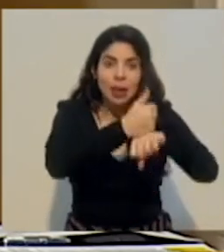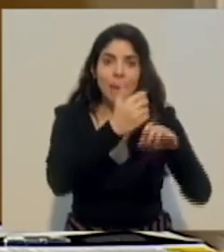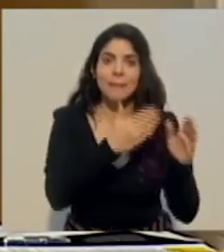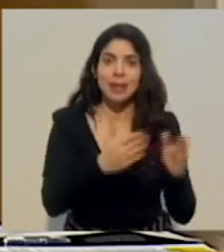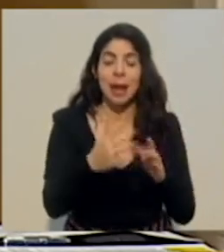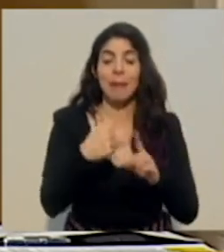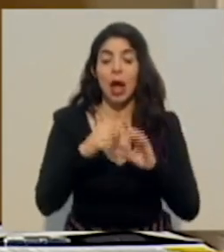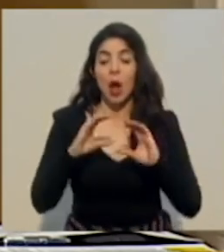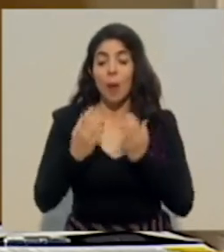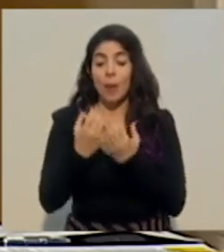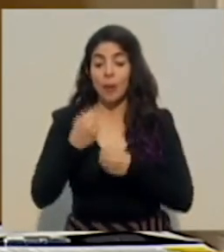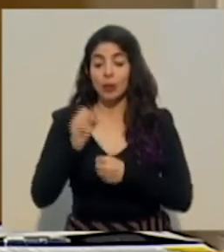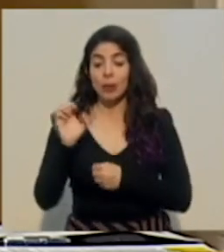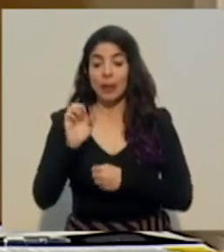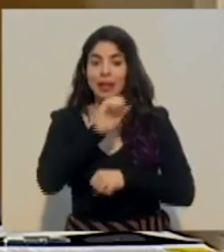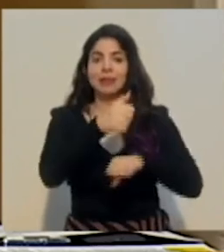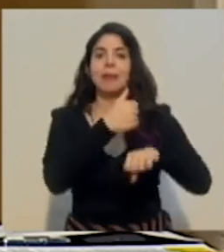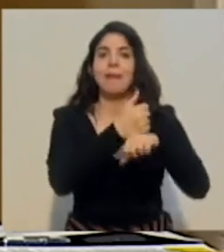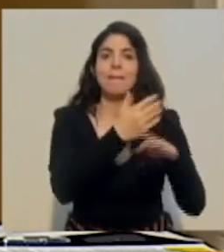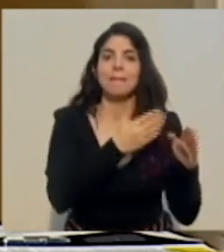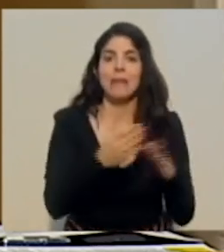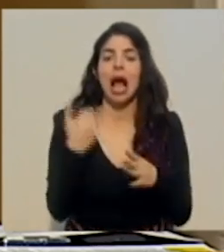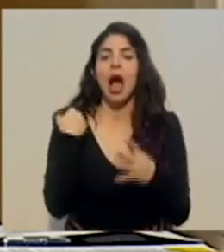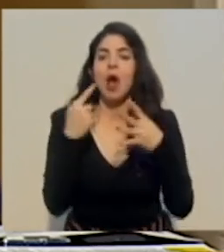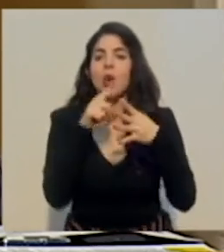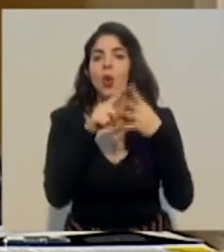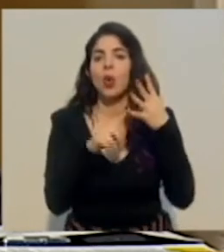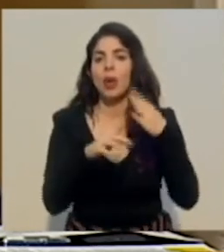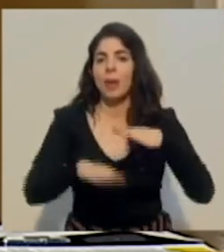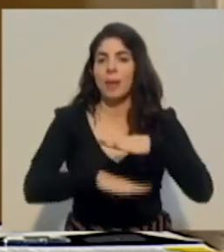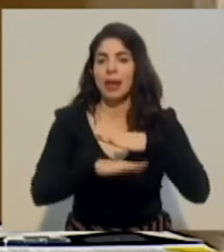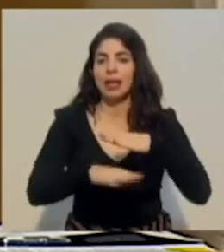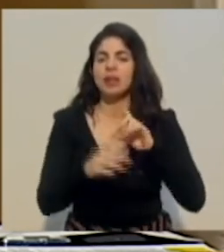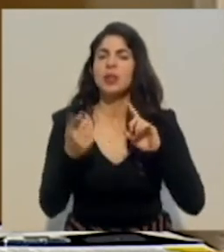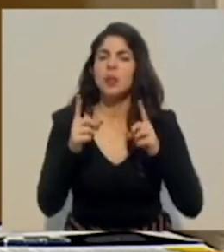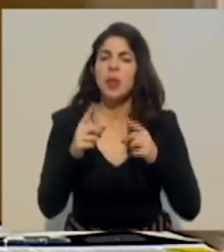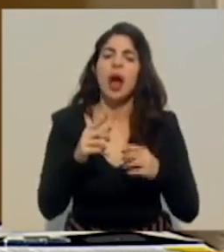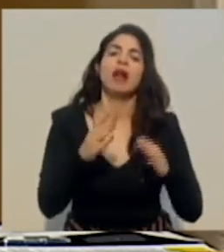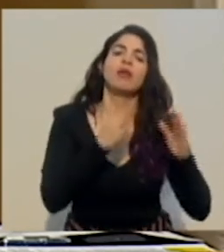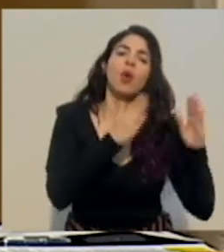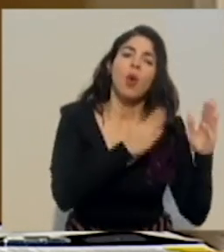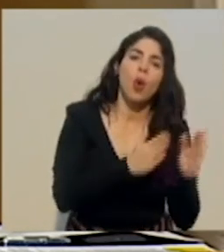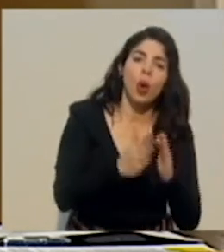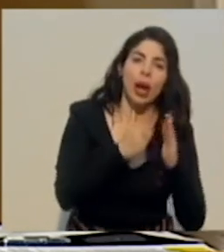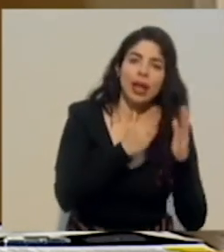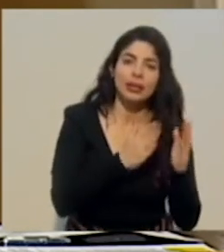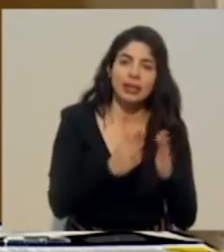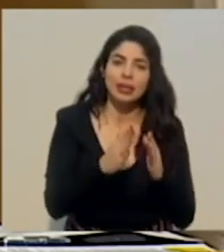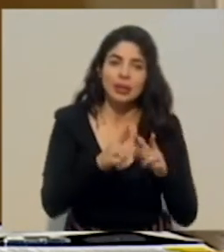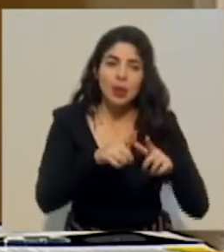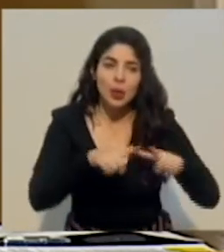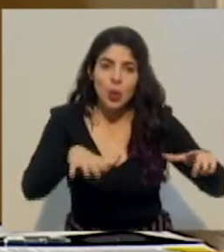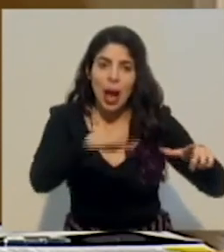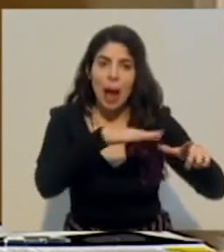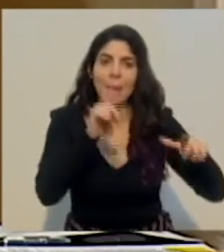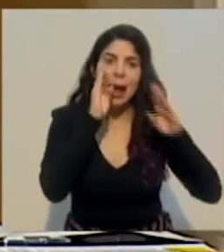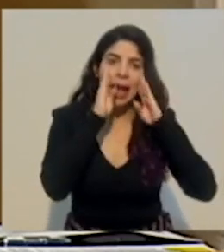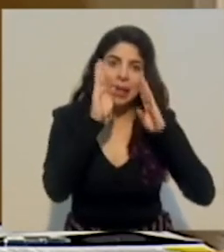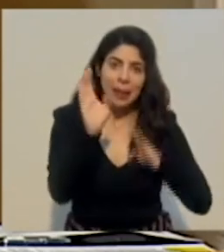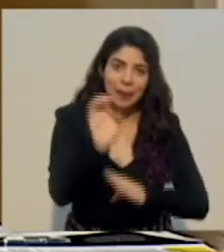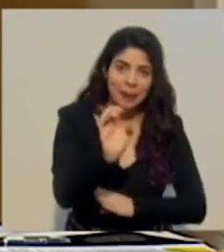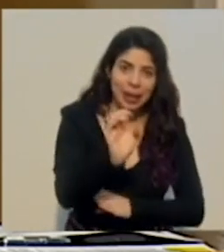Emergencias, sobre cuatro grandes ejes, que es toda la parte de la organización, del nivel local para la atención de emergencias, la